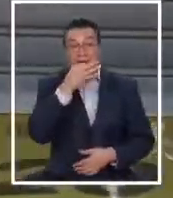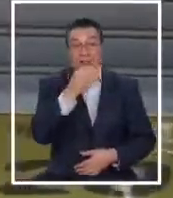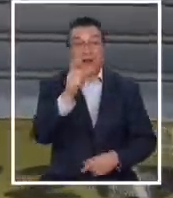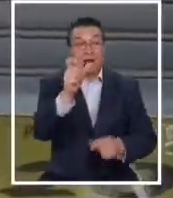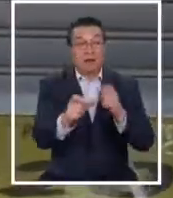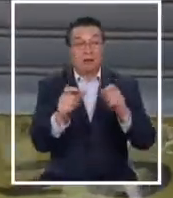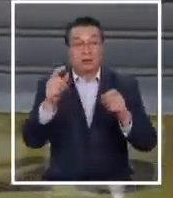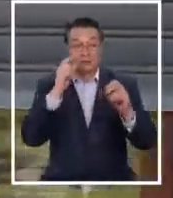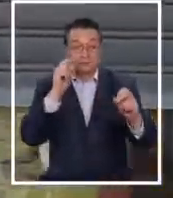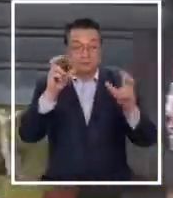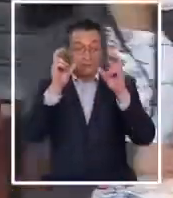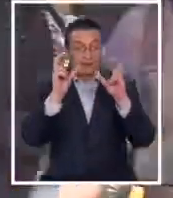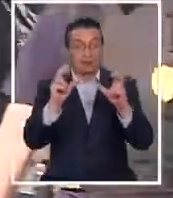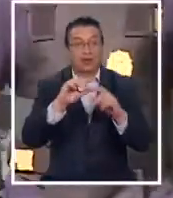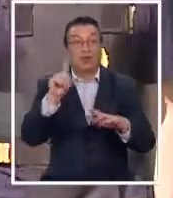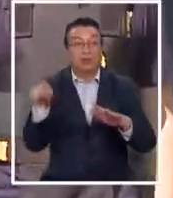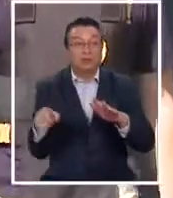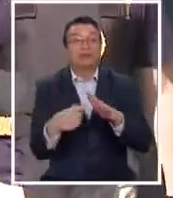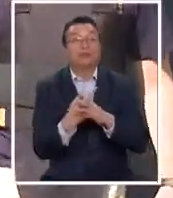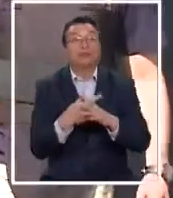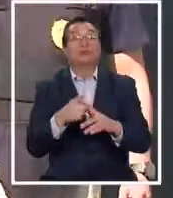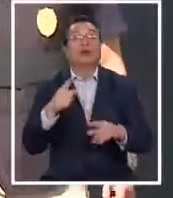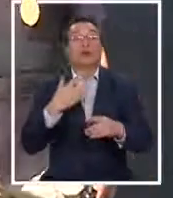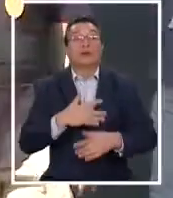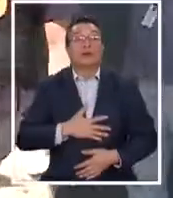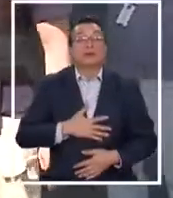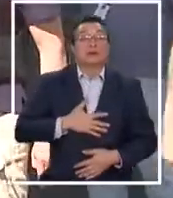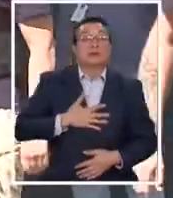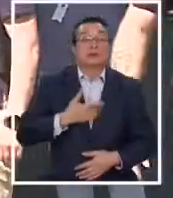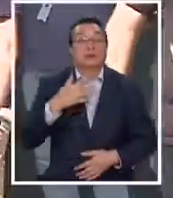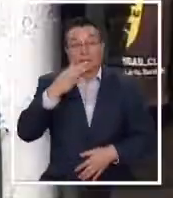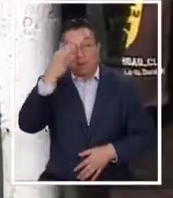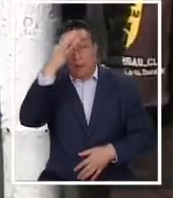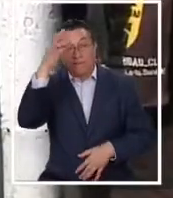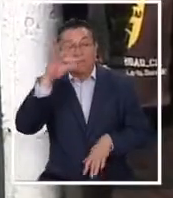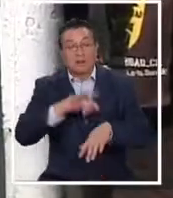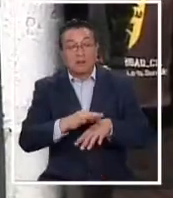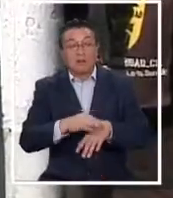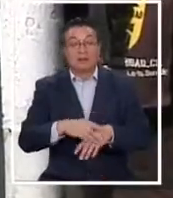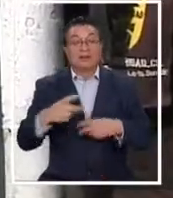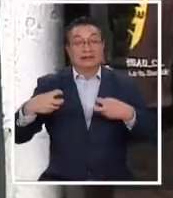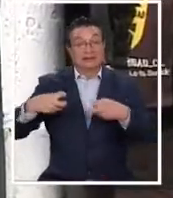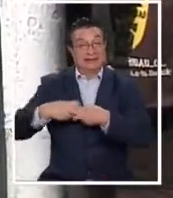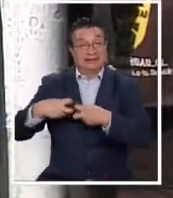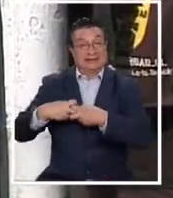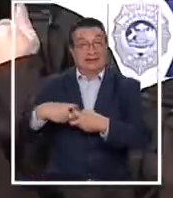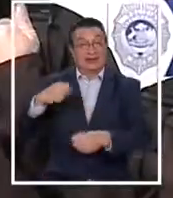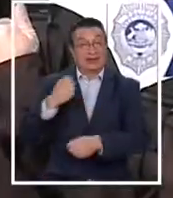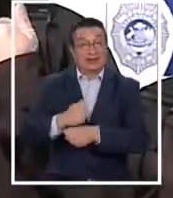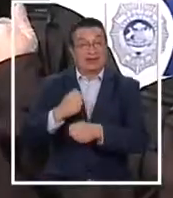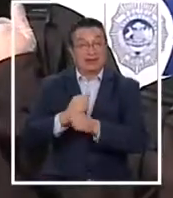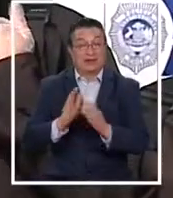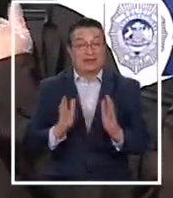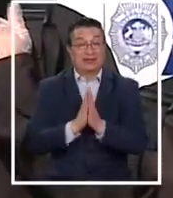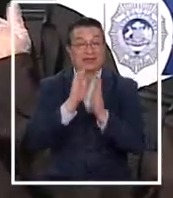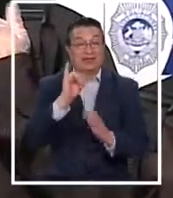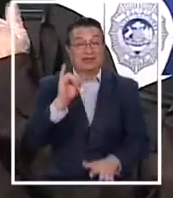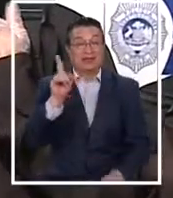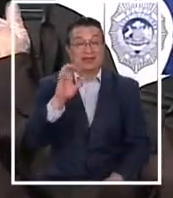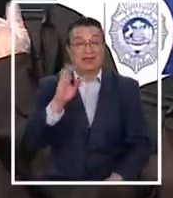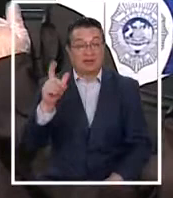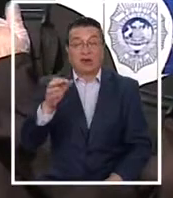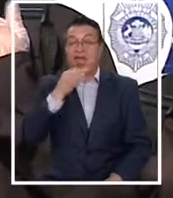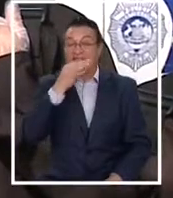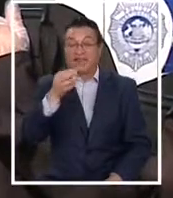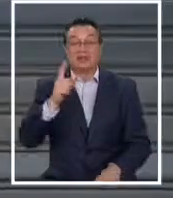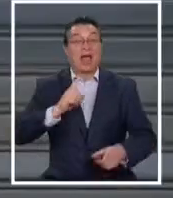clientes estar atentos ante la aparición de posibles síntomas de la enfermedad. El sindicato de trabajadores de Santa Isabel denunció que